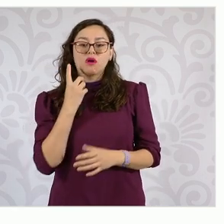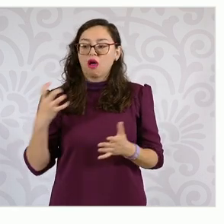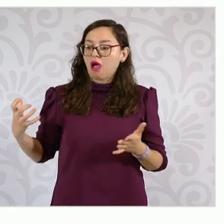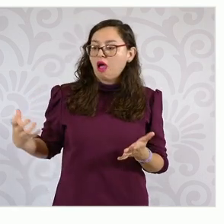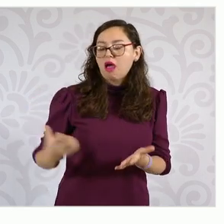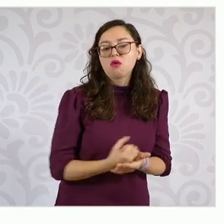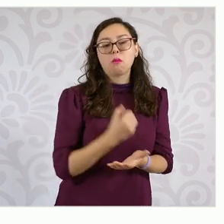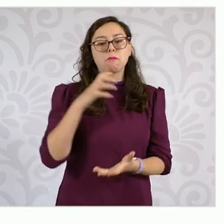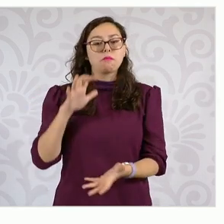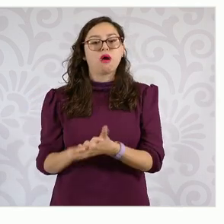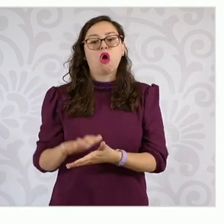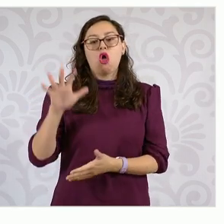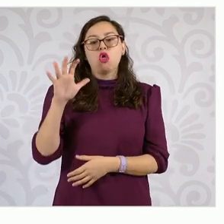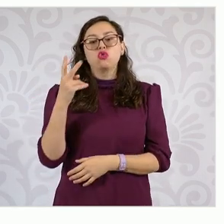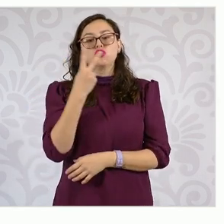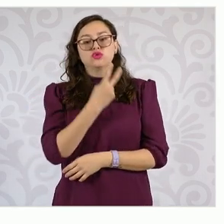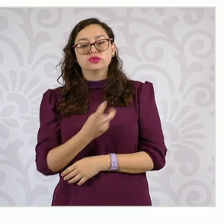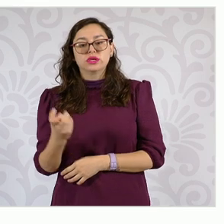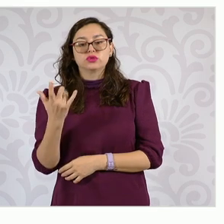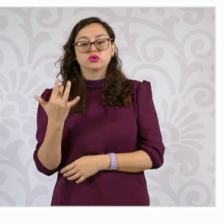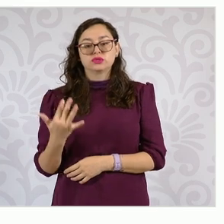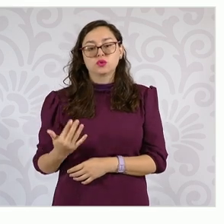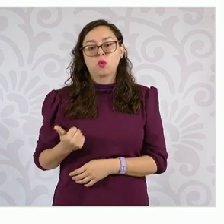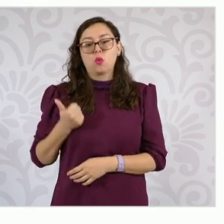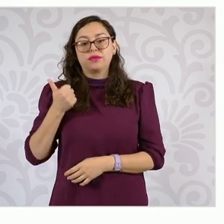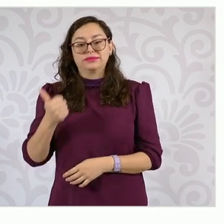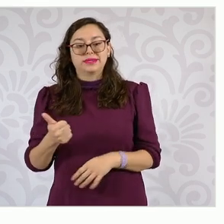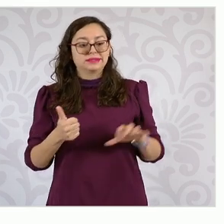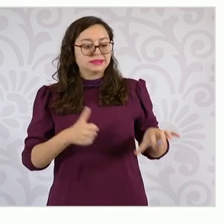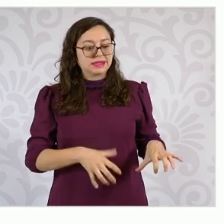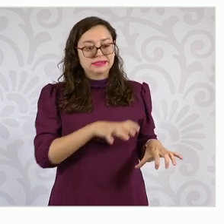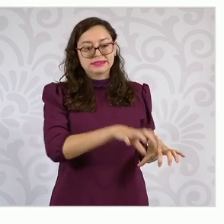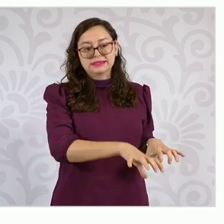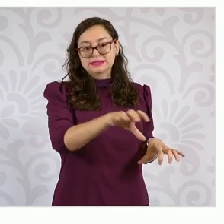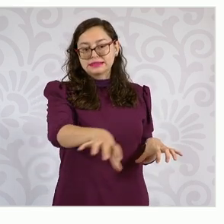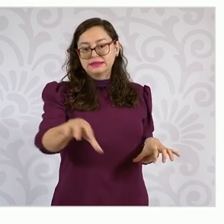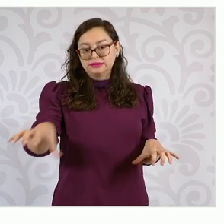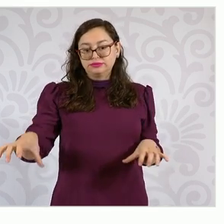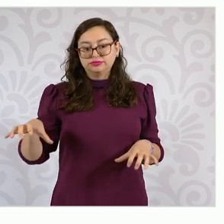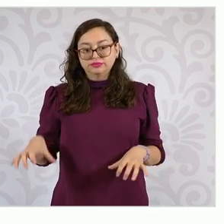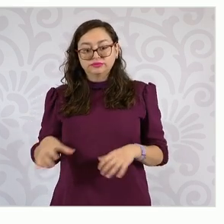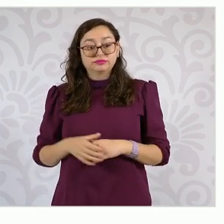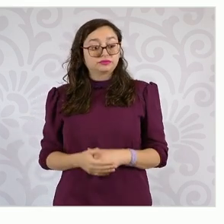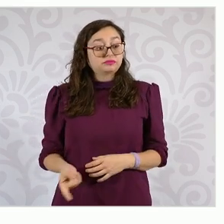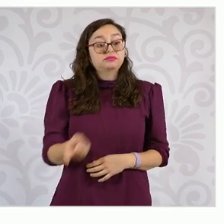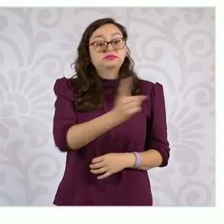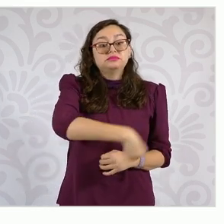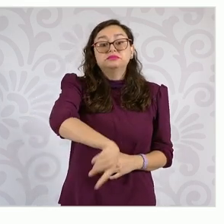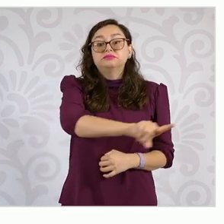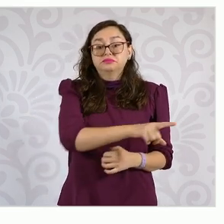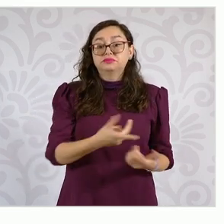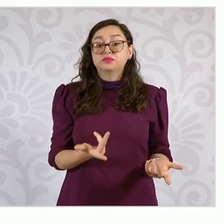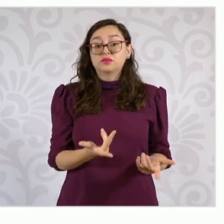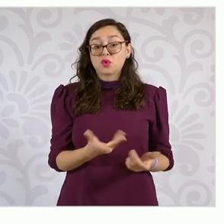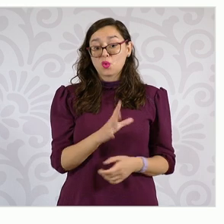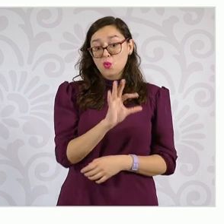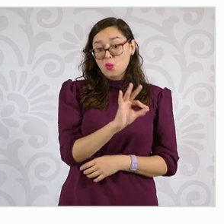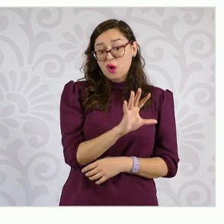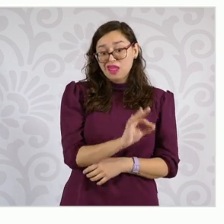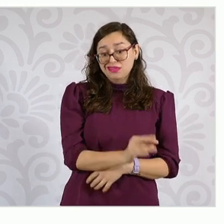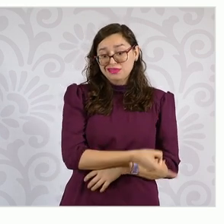mayoría 256 distritos electorales. La oposición ganó 42